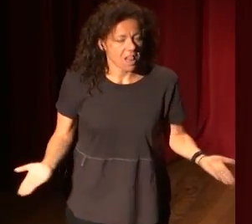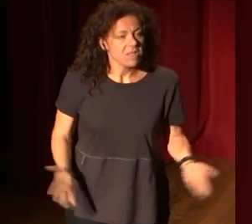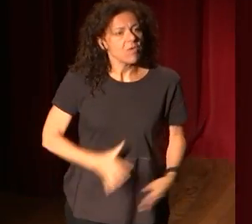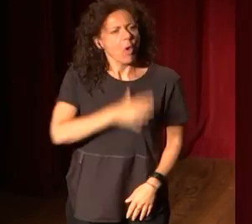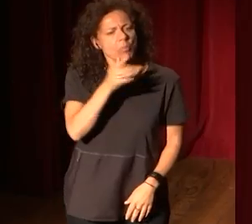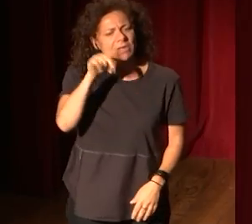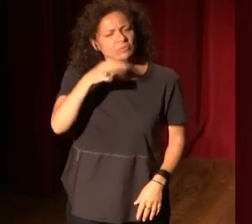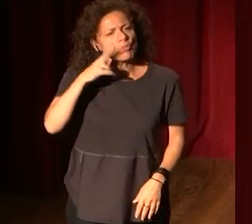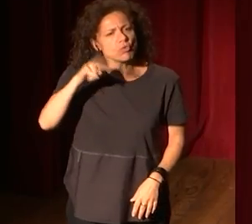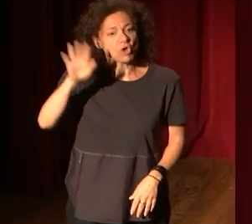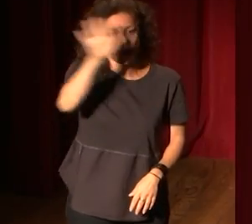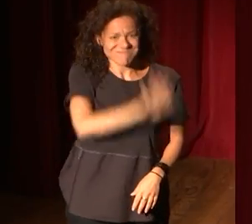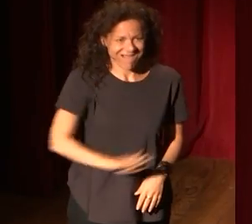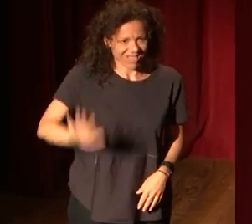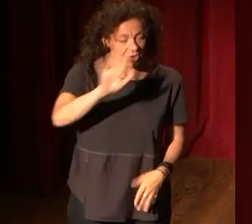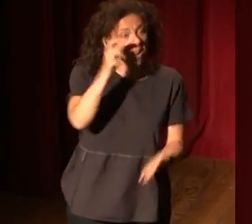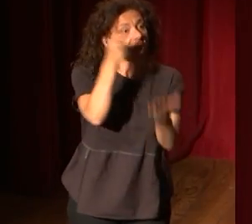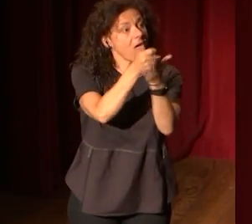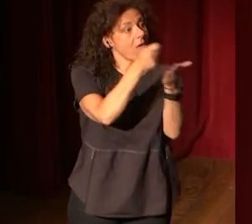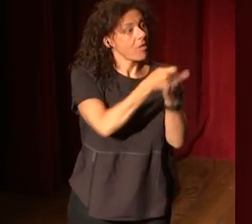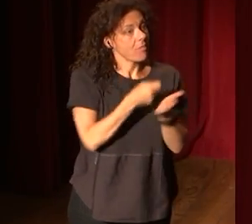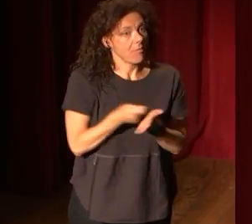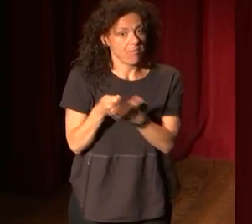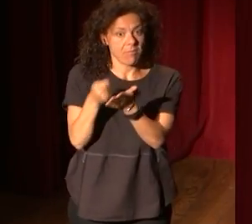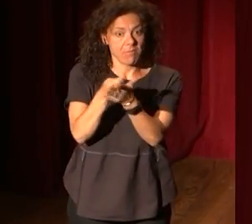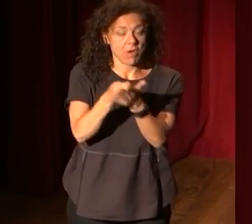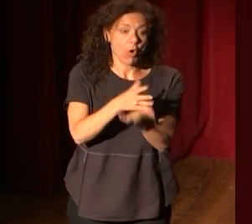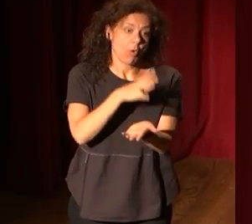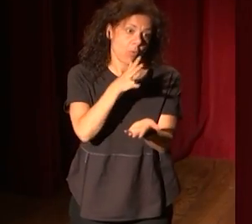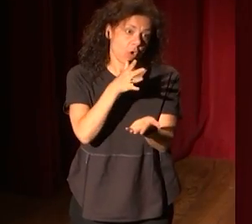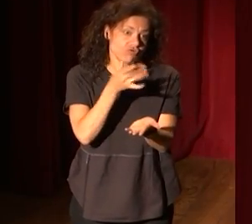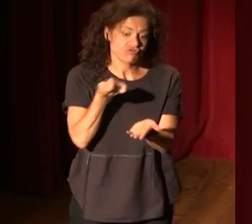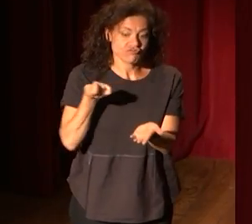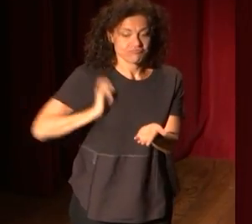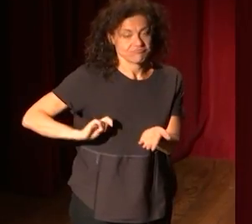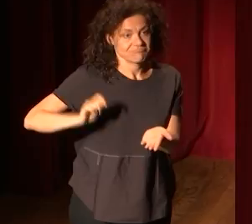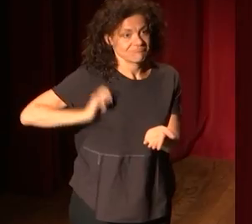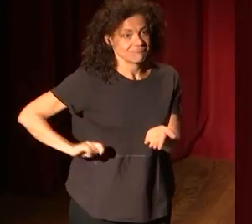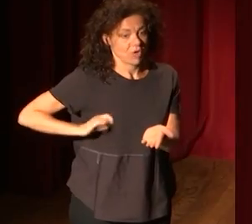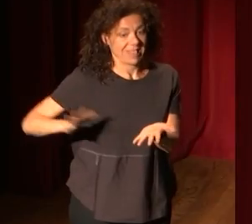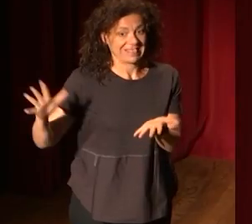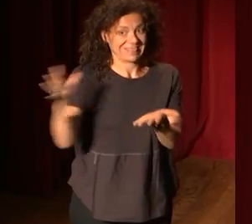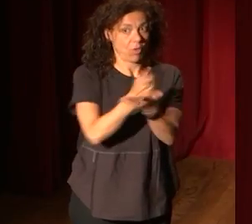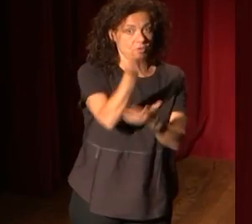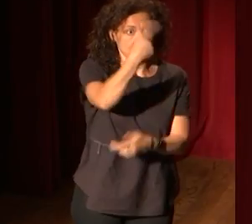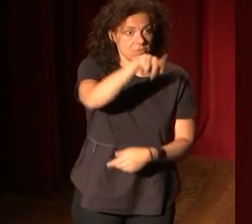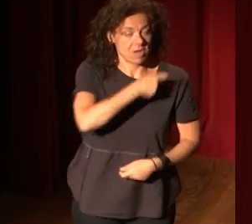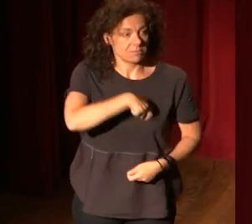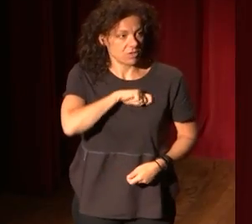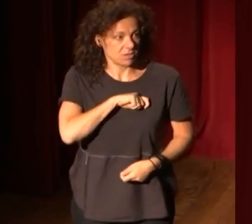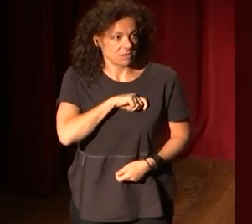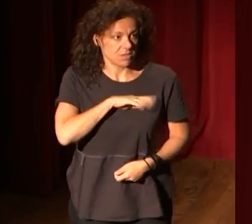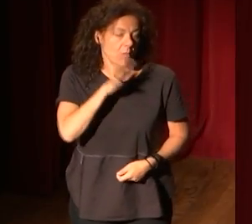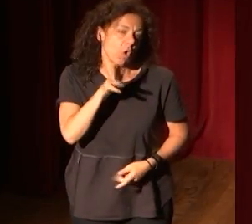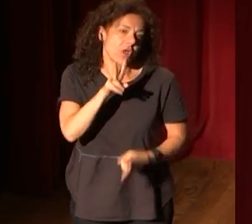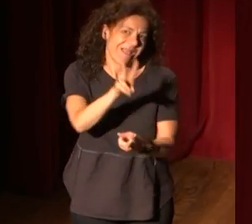esto es un museo nacional pagado por las nóminas de todos los españoles o sus impuestos,